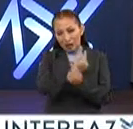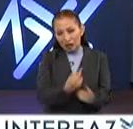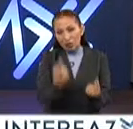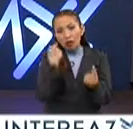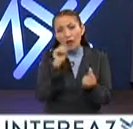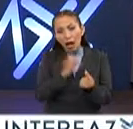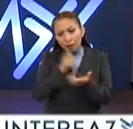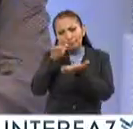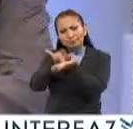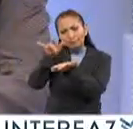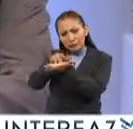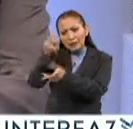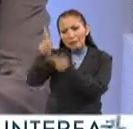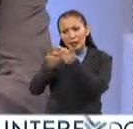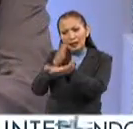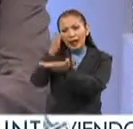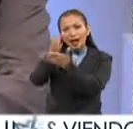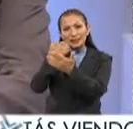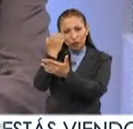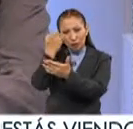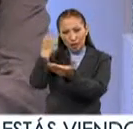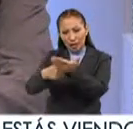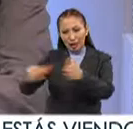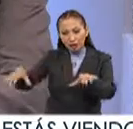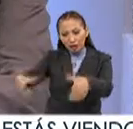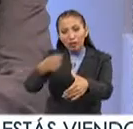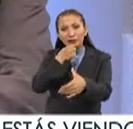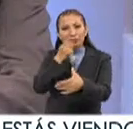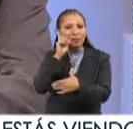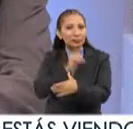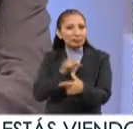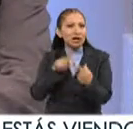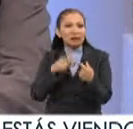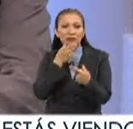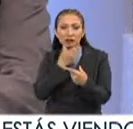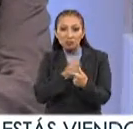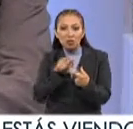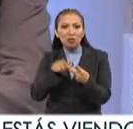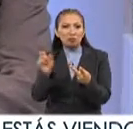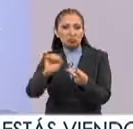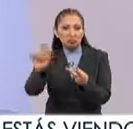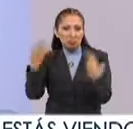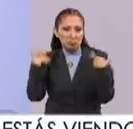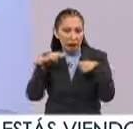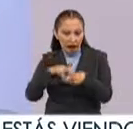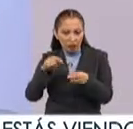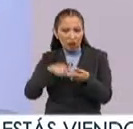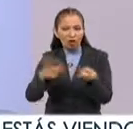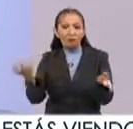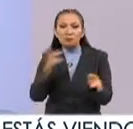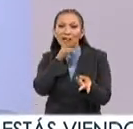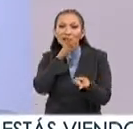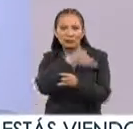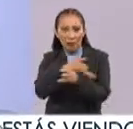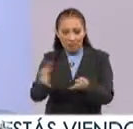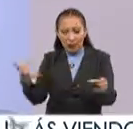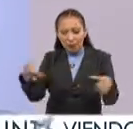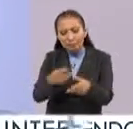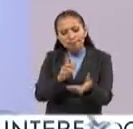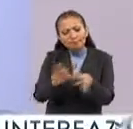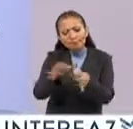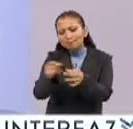intervenciones y pláticas a las escuelas con niñas, con niños, con profesores, con padres de familia,